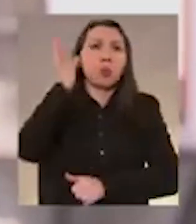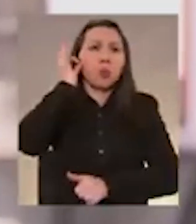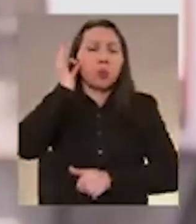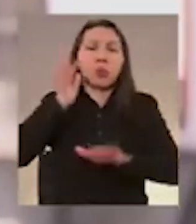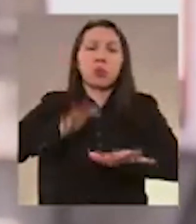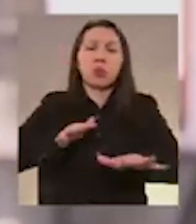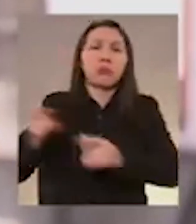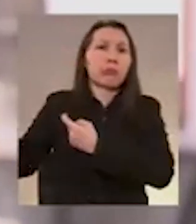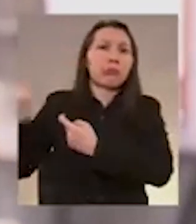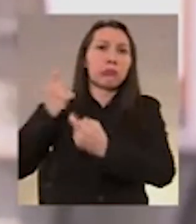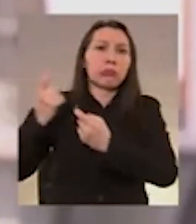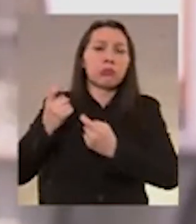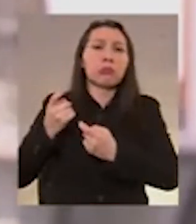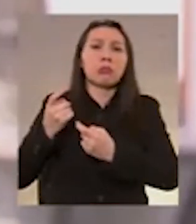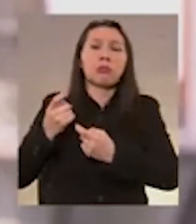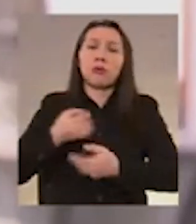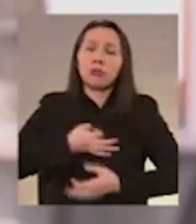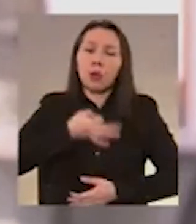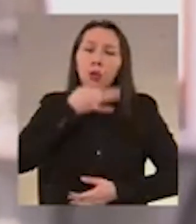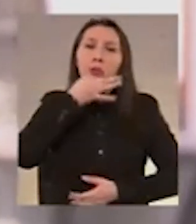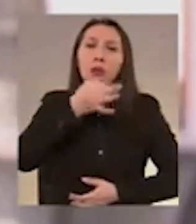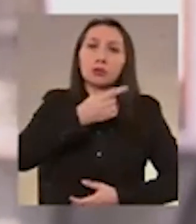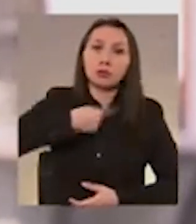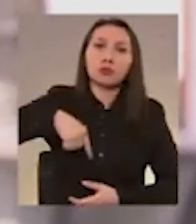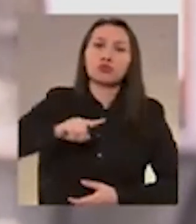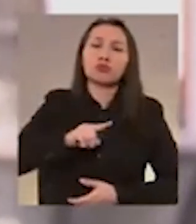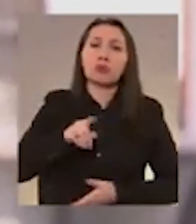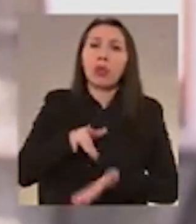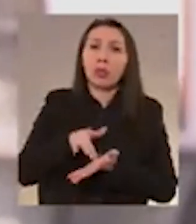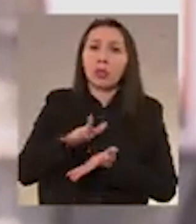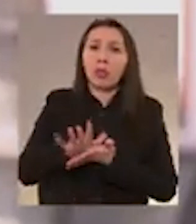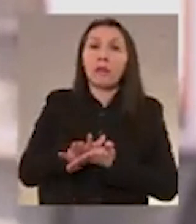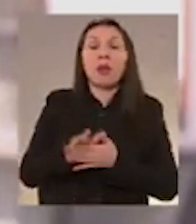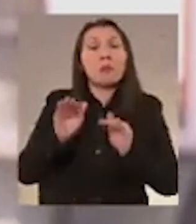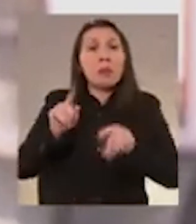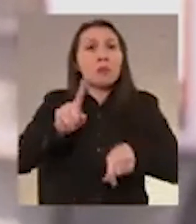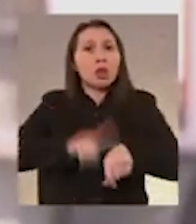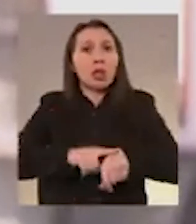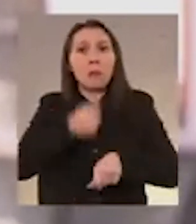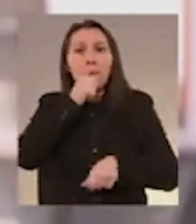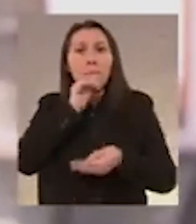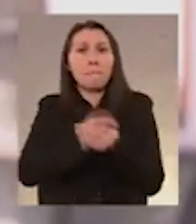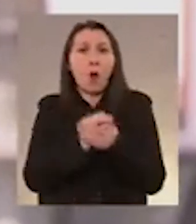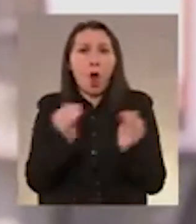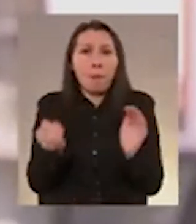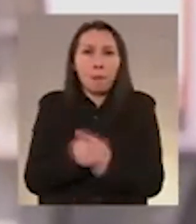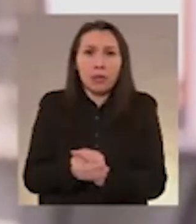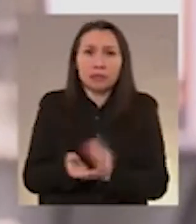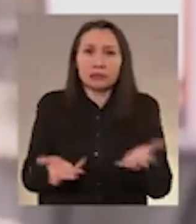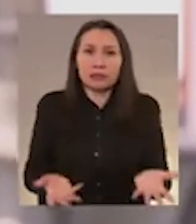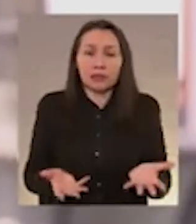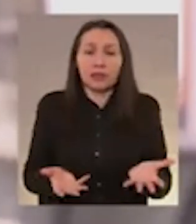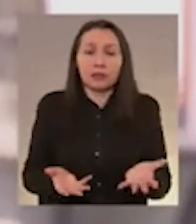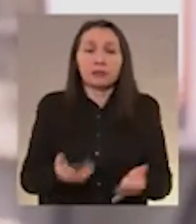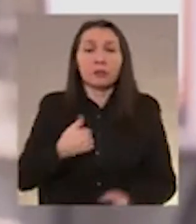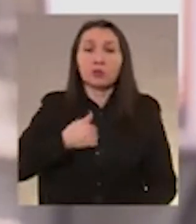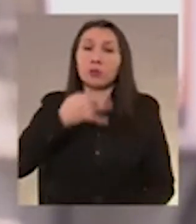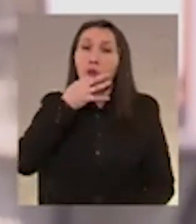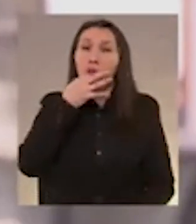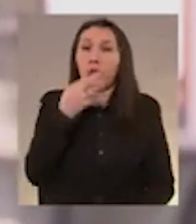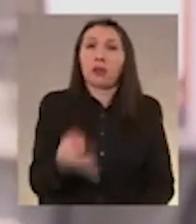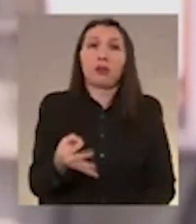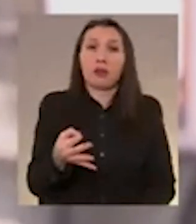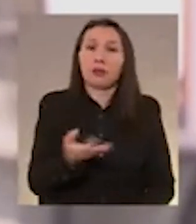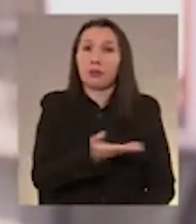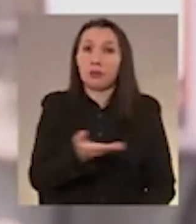por declararnos sus deudores pero a la vez sus cómplices. Y yo les digo